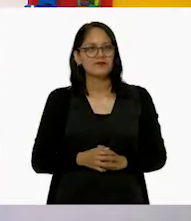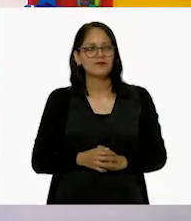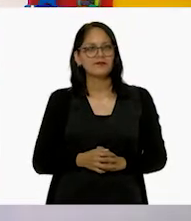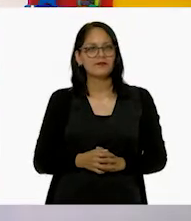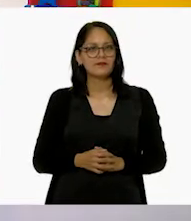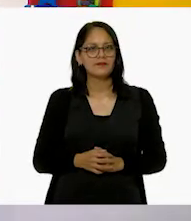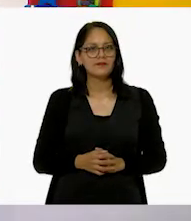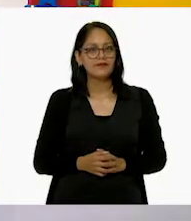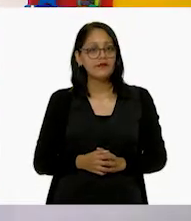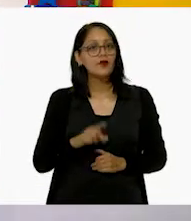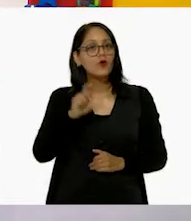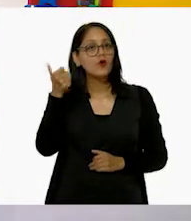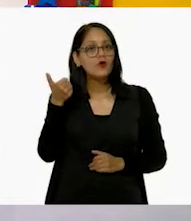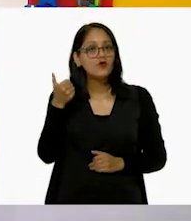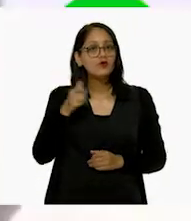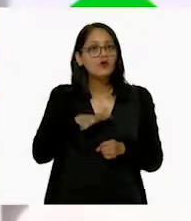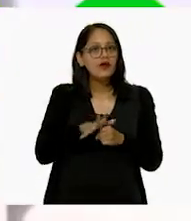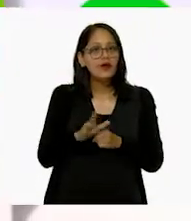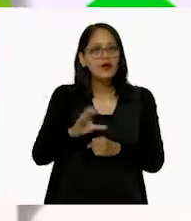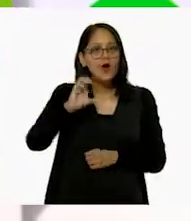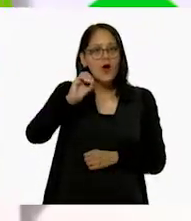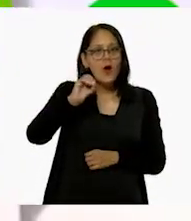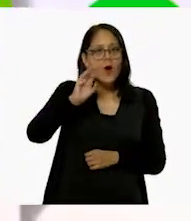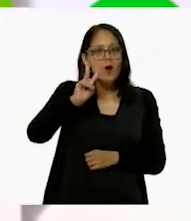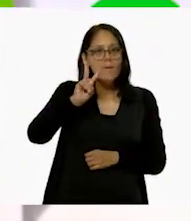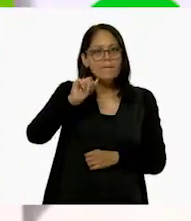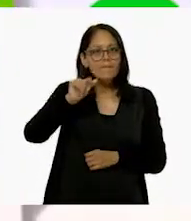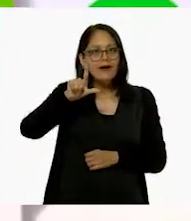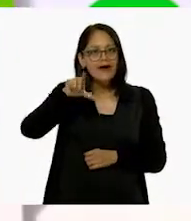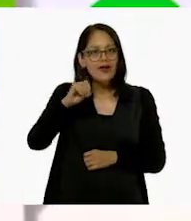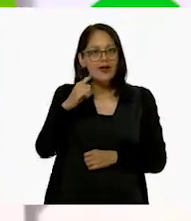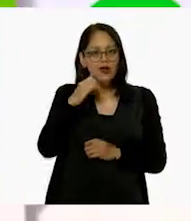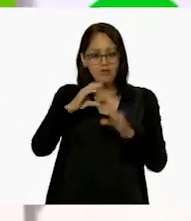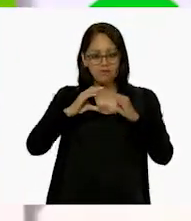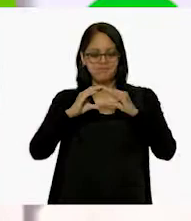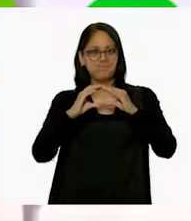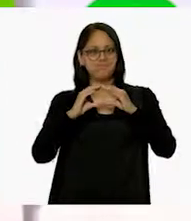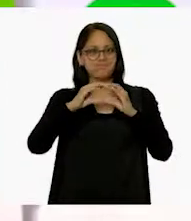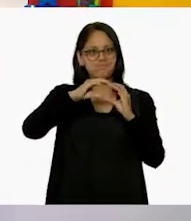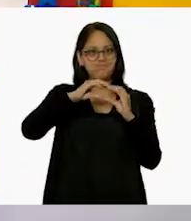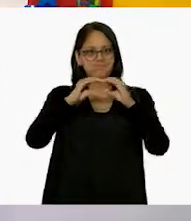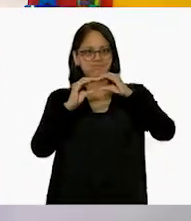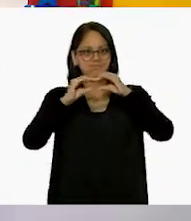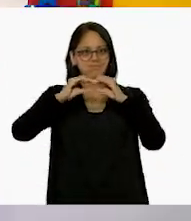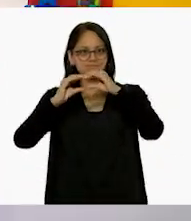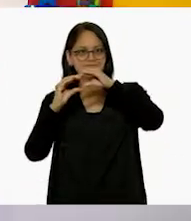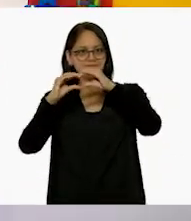Y el óvalo que llegó rebotando contra el papel.